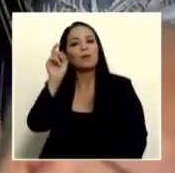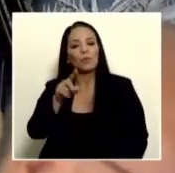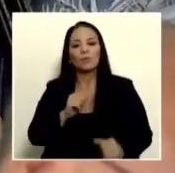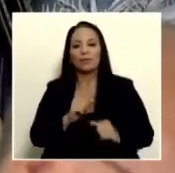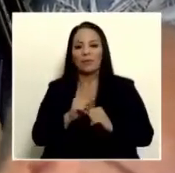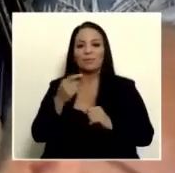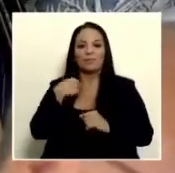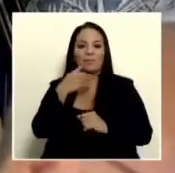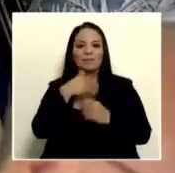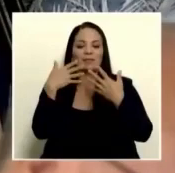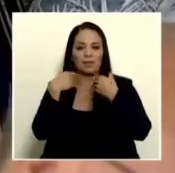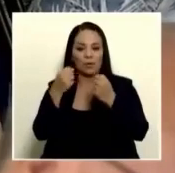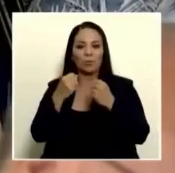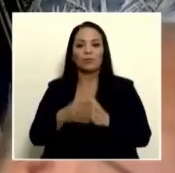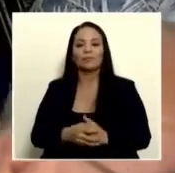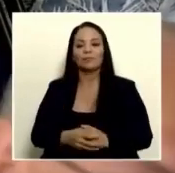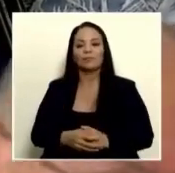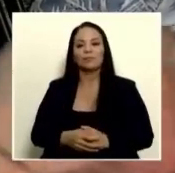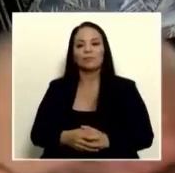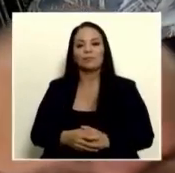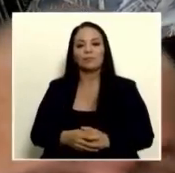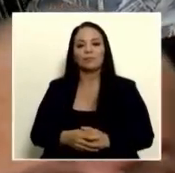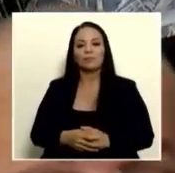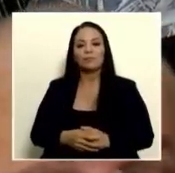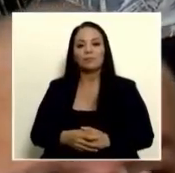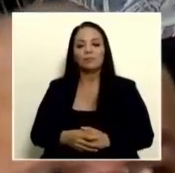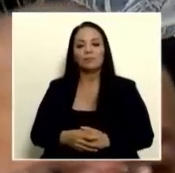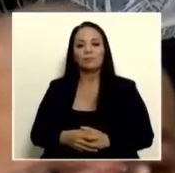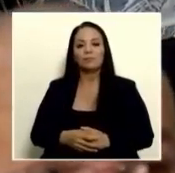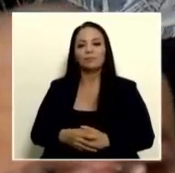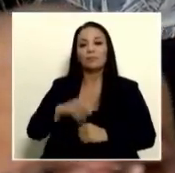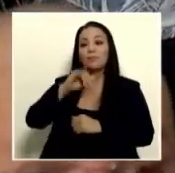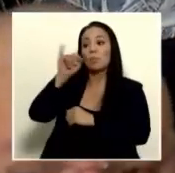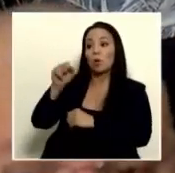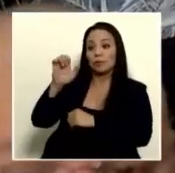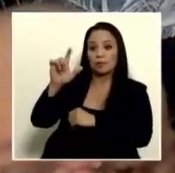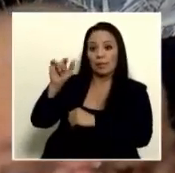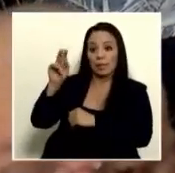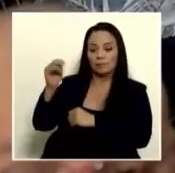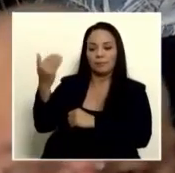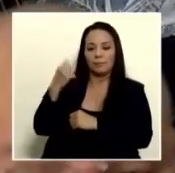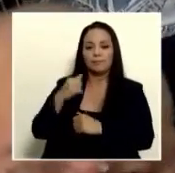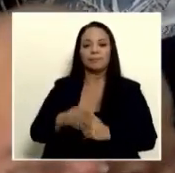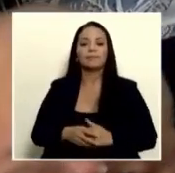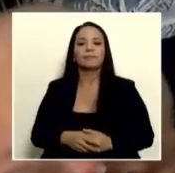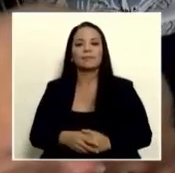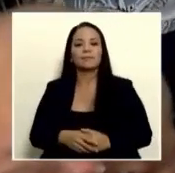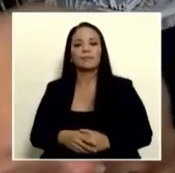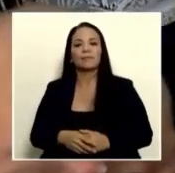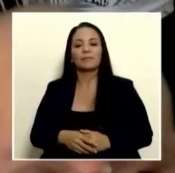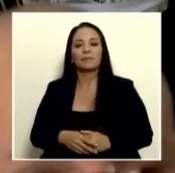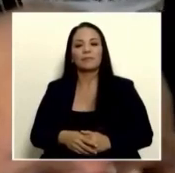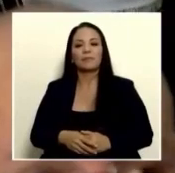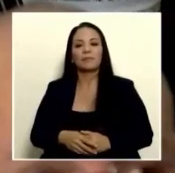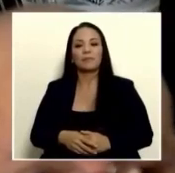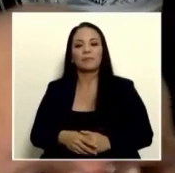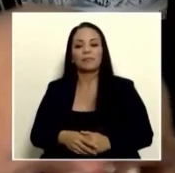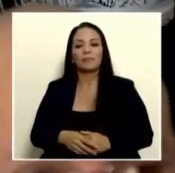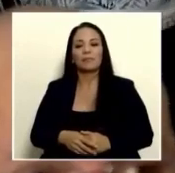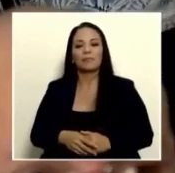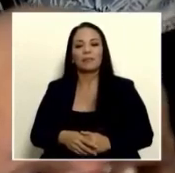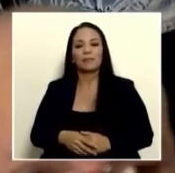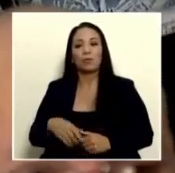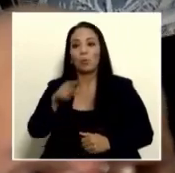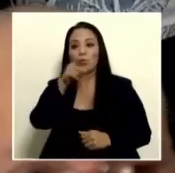sería para la ministra de salud no se ve no se se Jocelyn no se ve deberían sentarse al frente ustedes